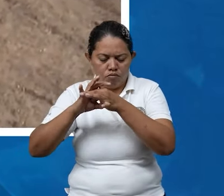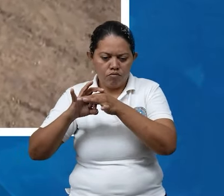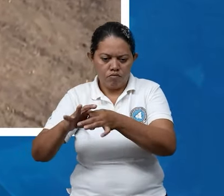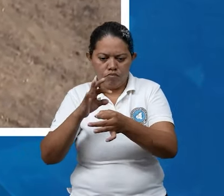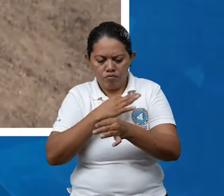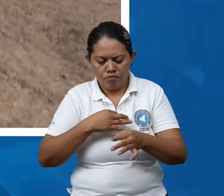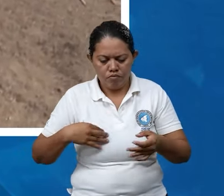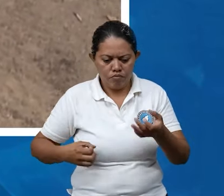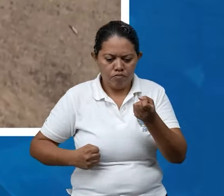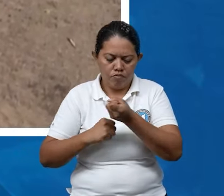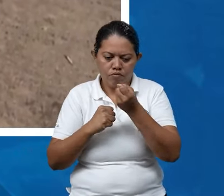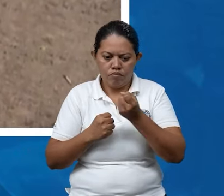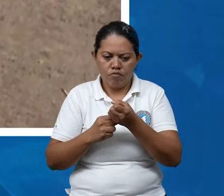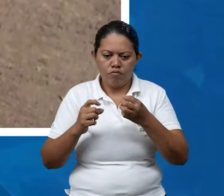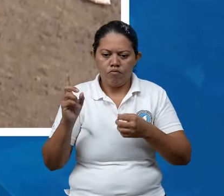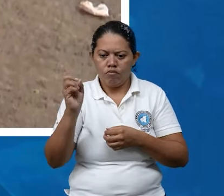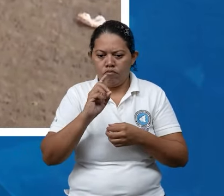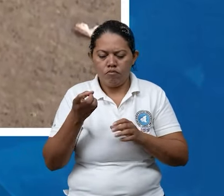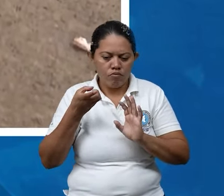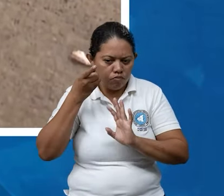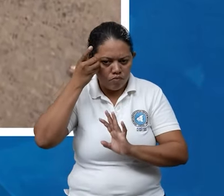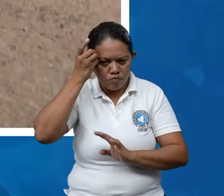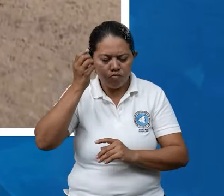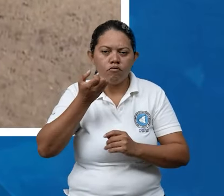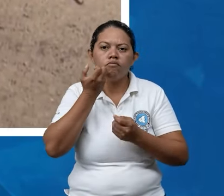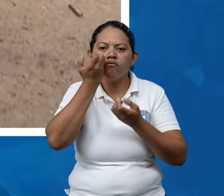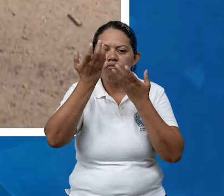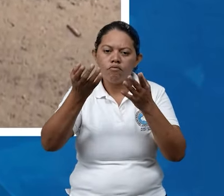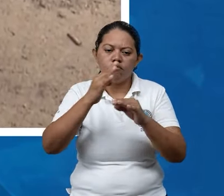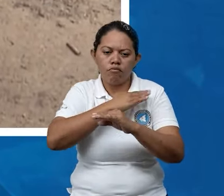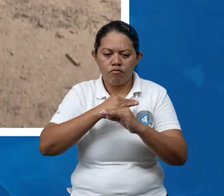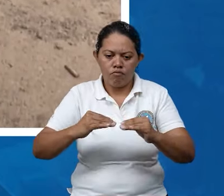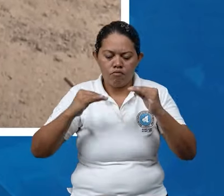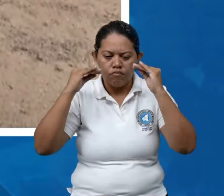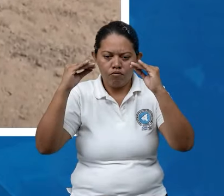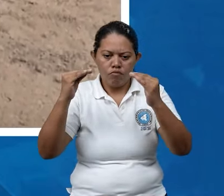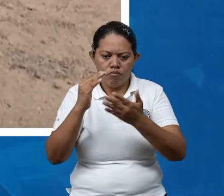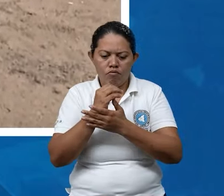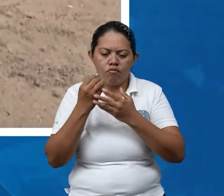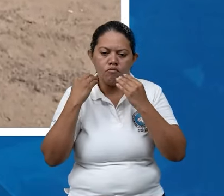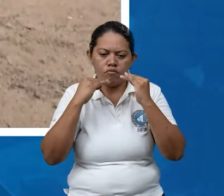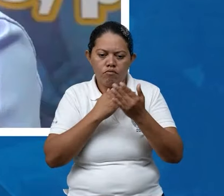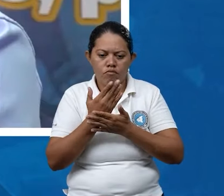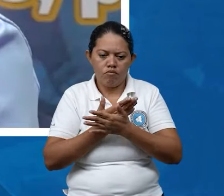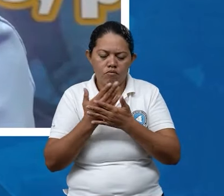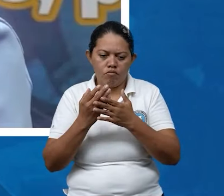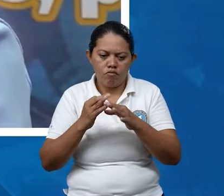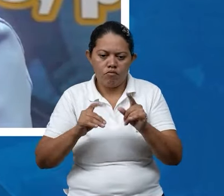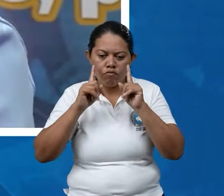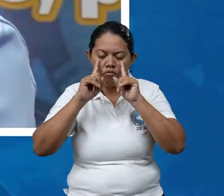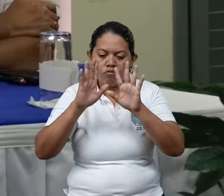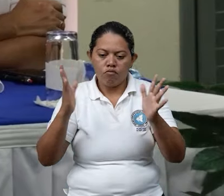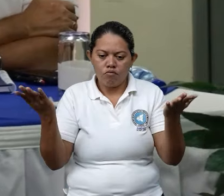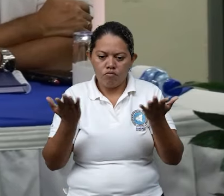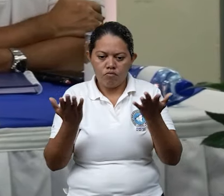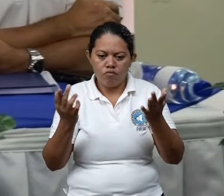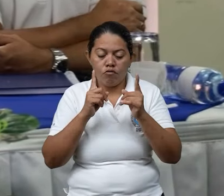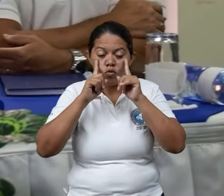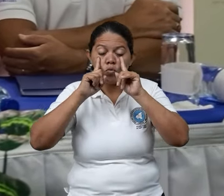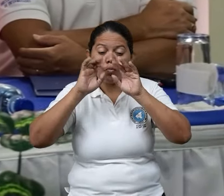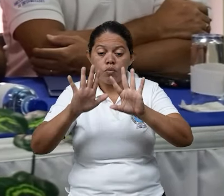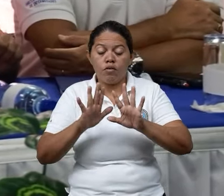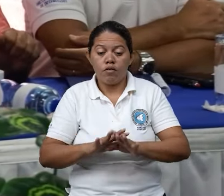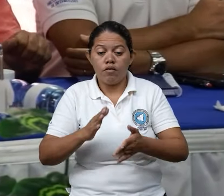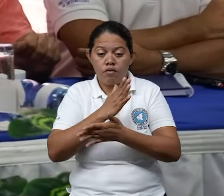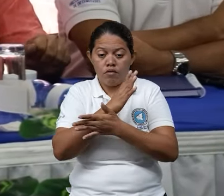específicas que van desde el desarrollo de campañas educativas para divulgar las normas de autoprotección cuido